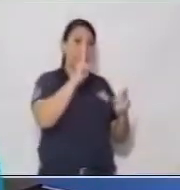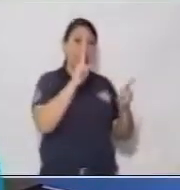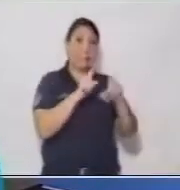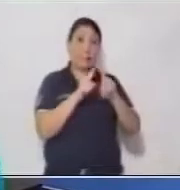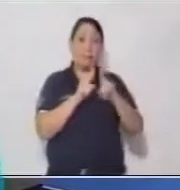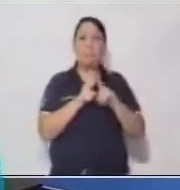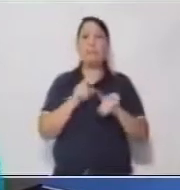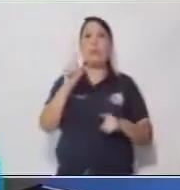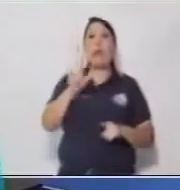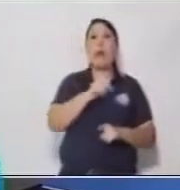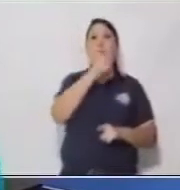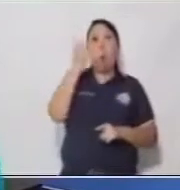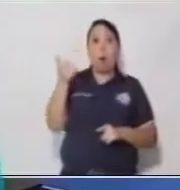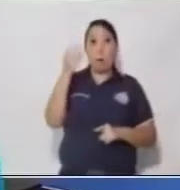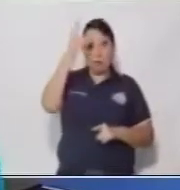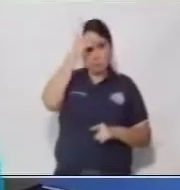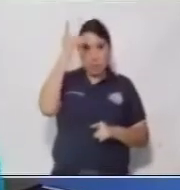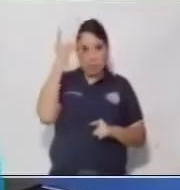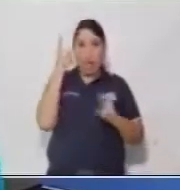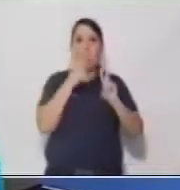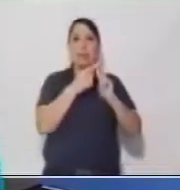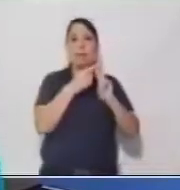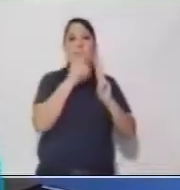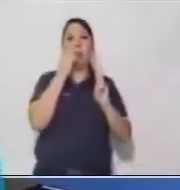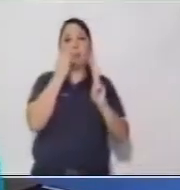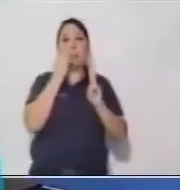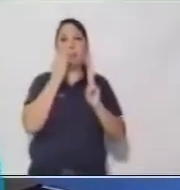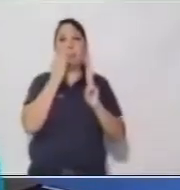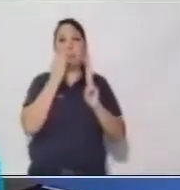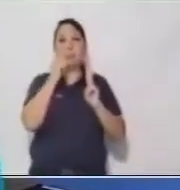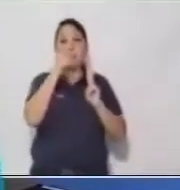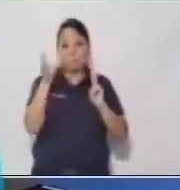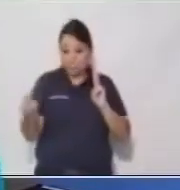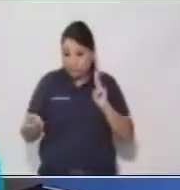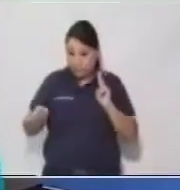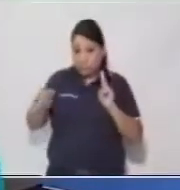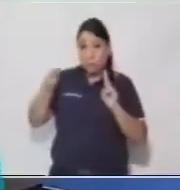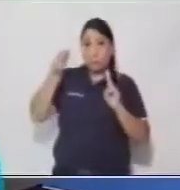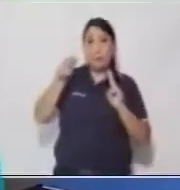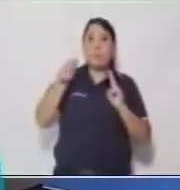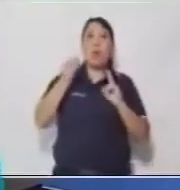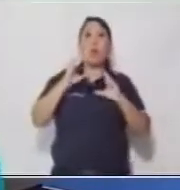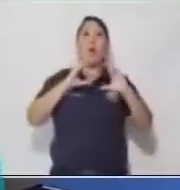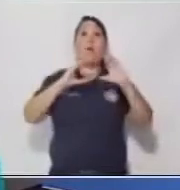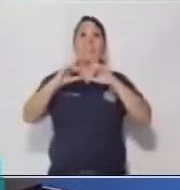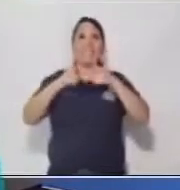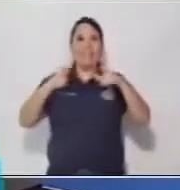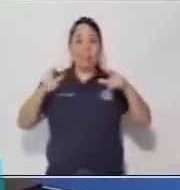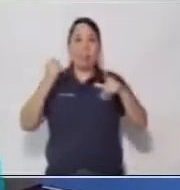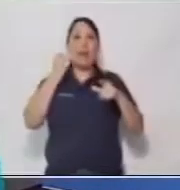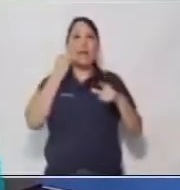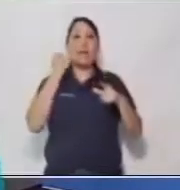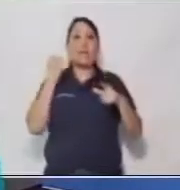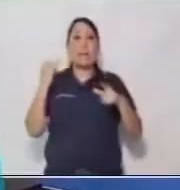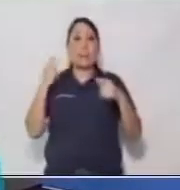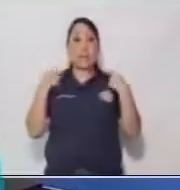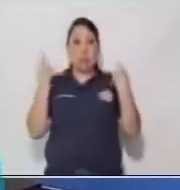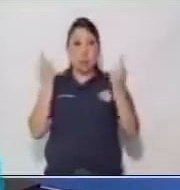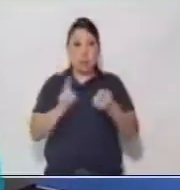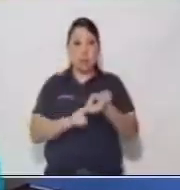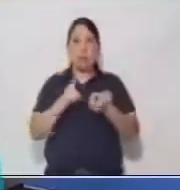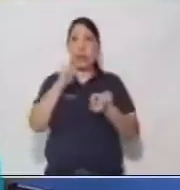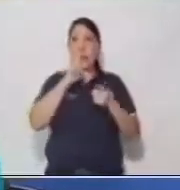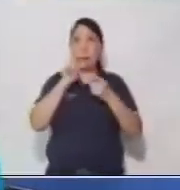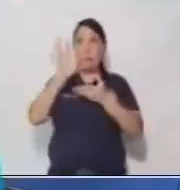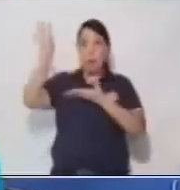la otra tarea que la vamos a hacer ahorita, vamos a sacar nuestro cuaderno de comunicación y lenguaje y vamos a